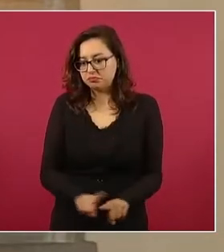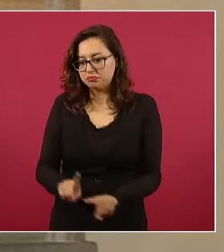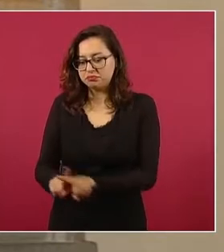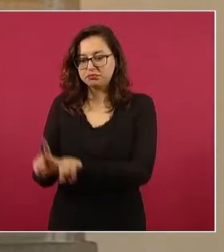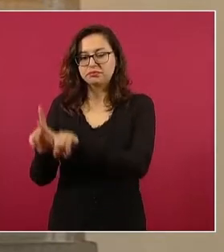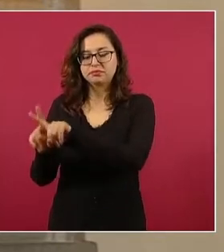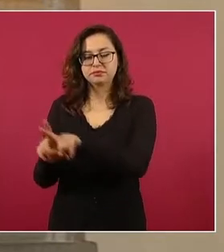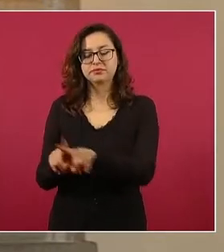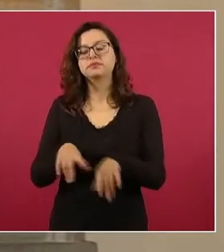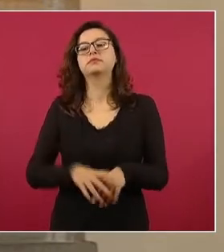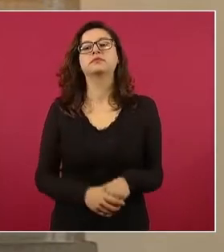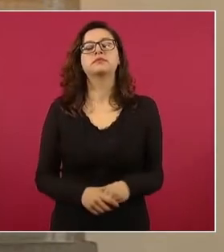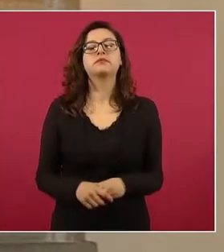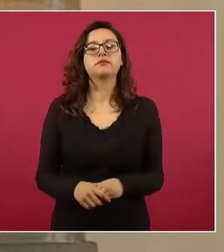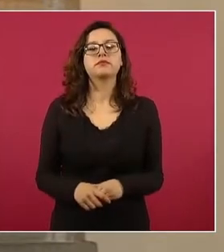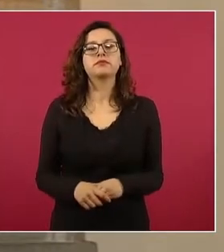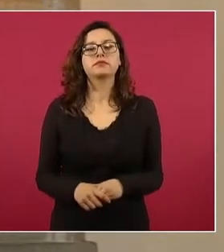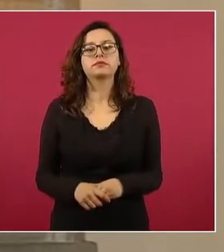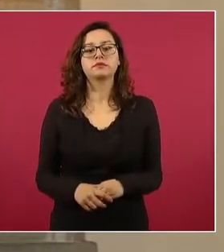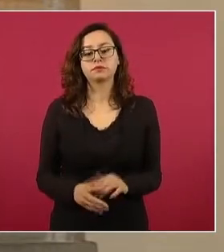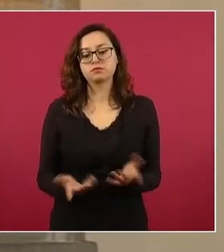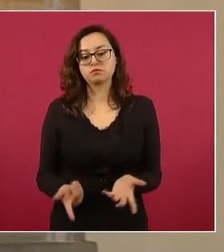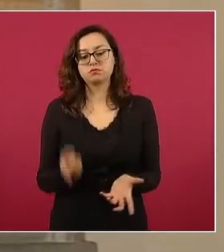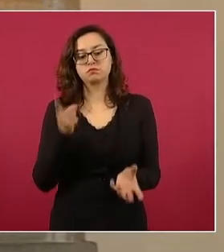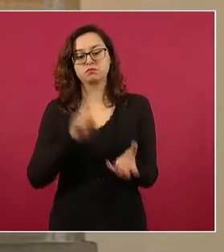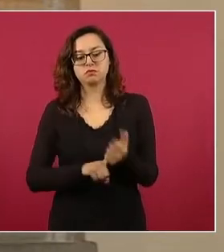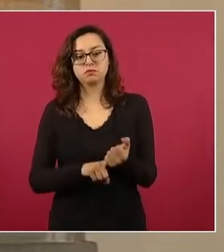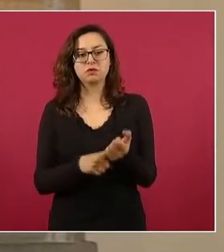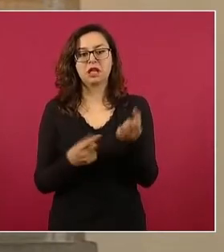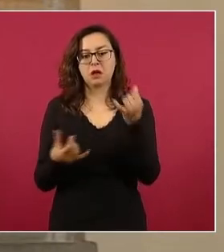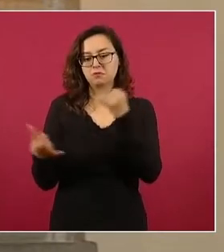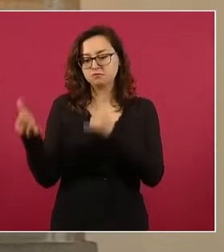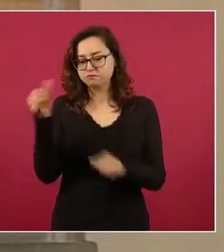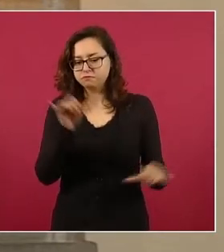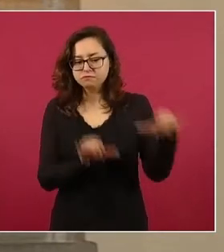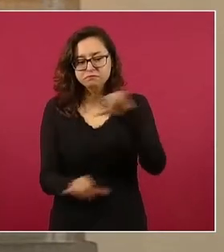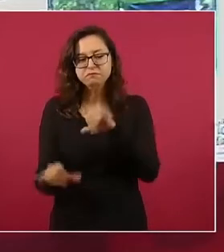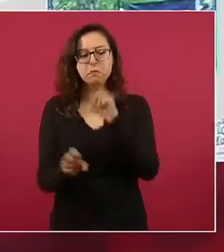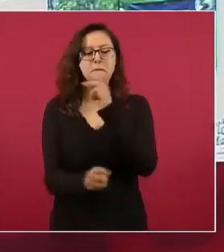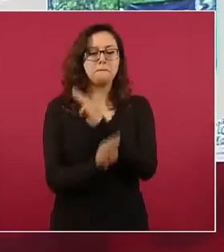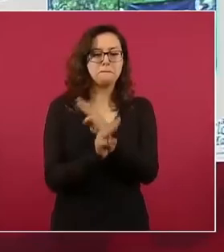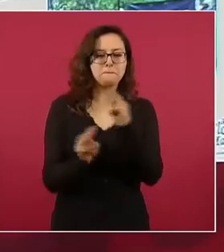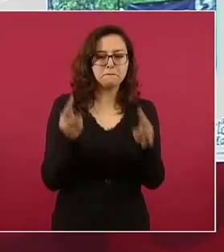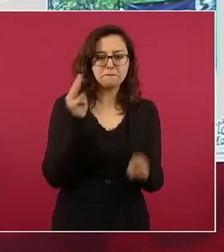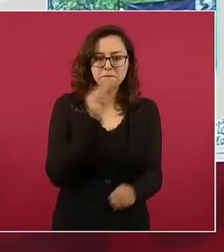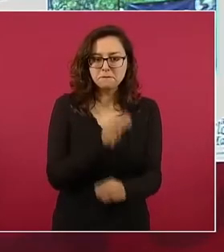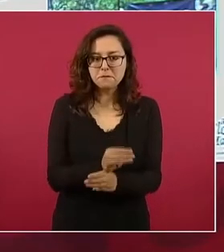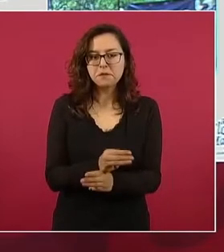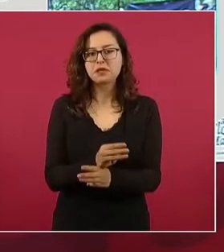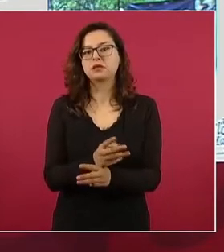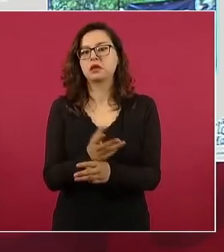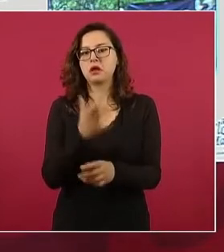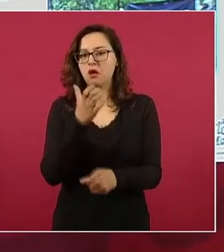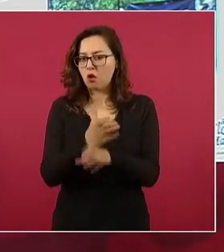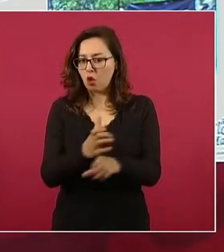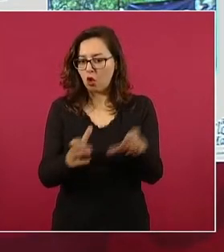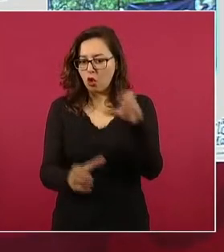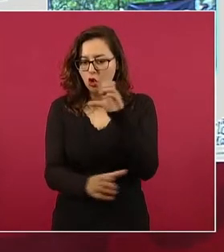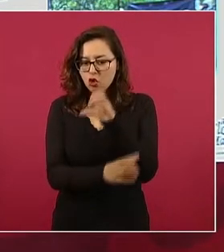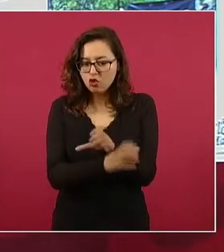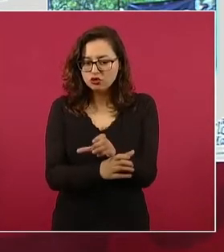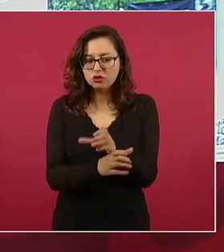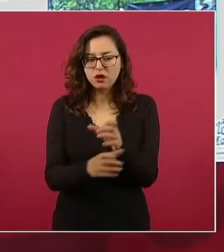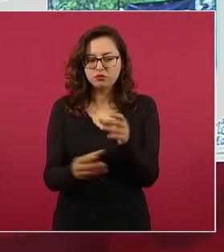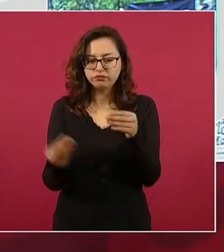El conjunto de precursores químicos, materiales utilizados para la fabricación de